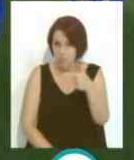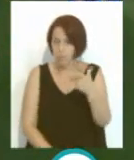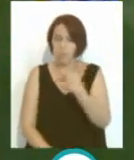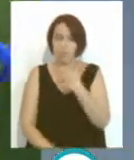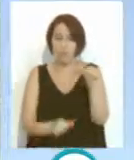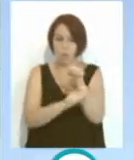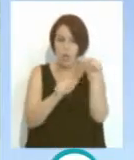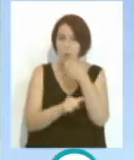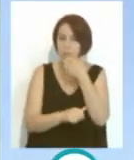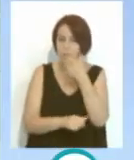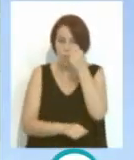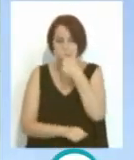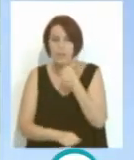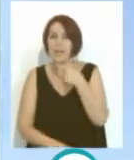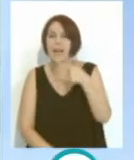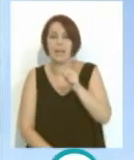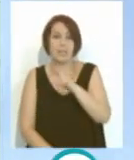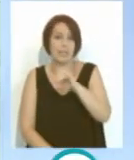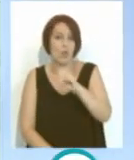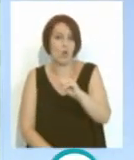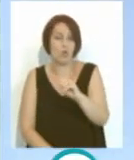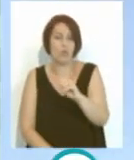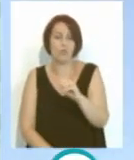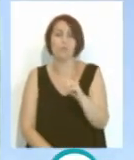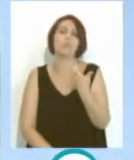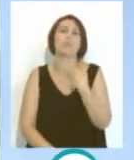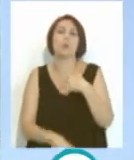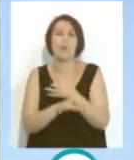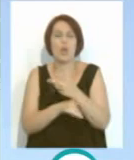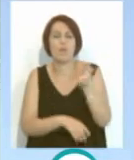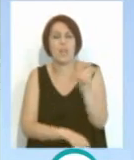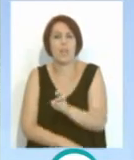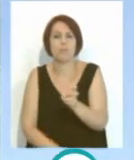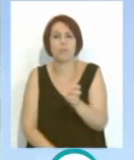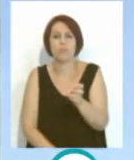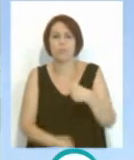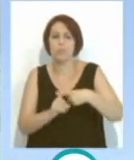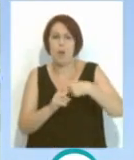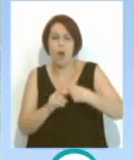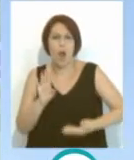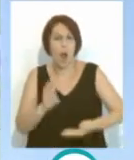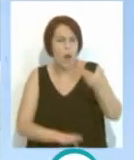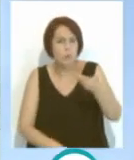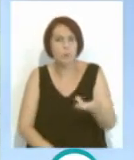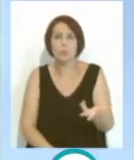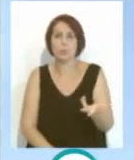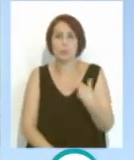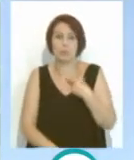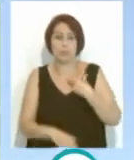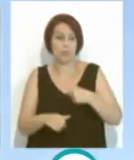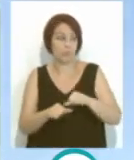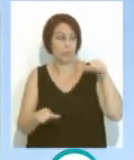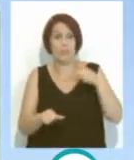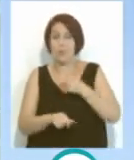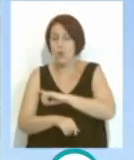referentes como José Mari, como Garrido. Llegan jugadores también de un nivel alto en su carrera